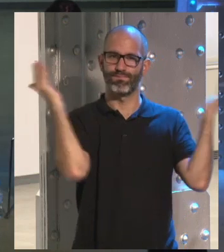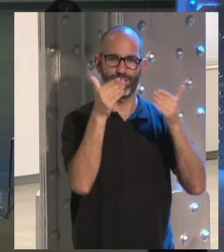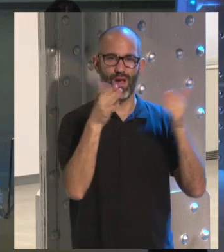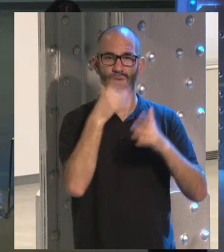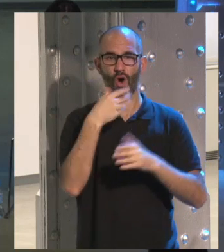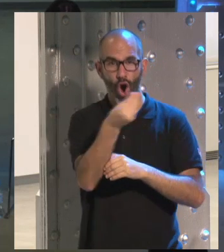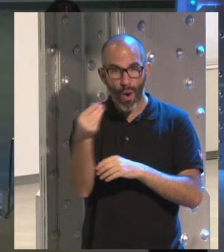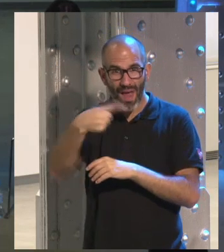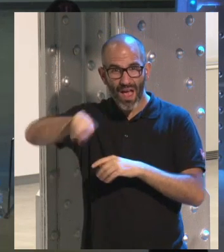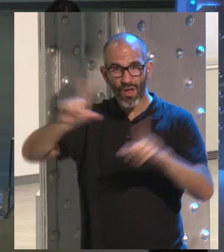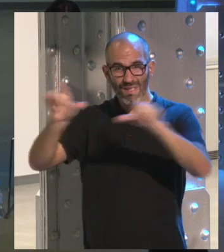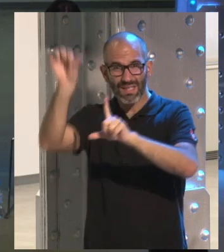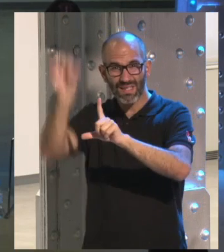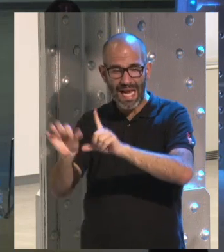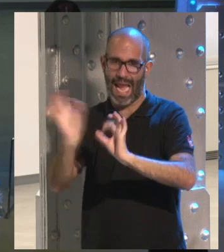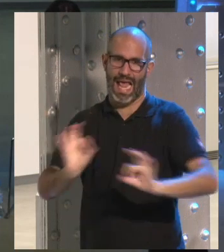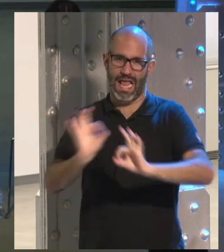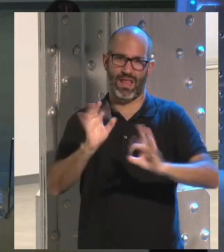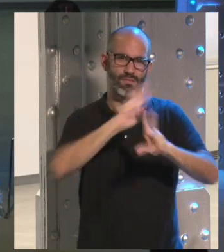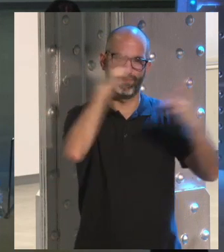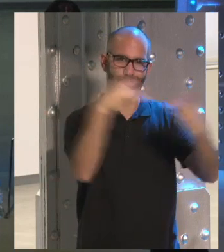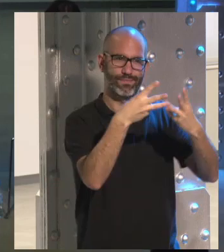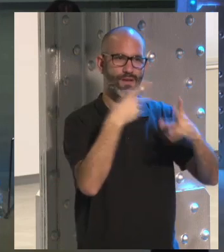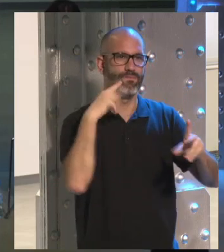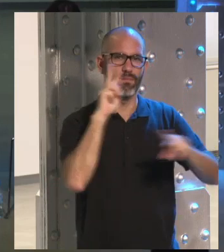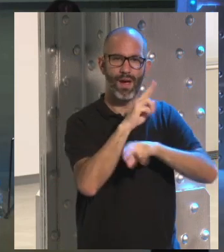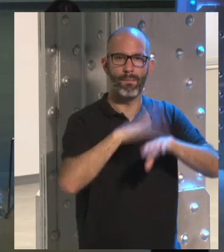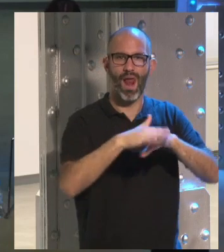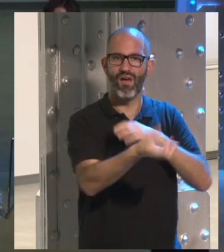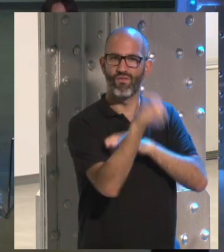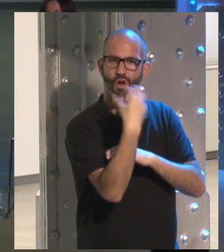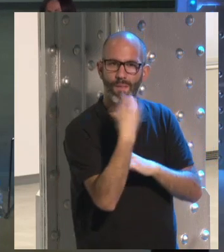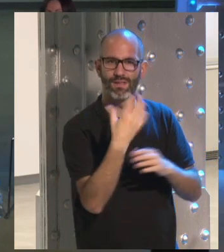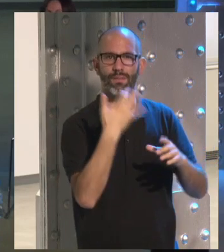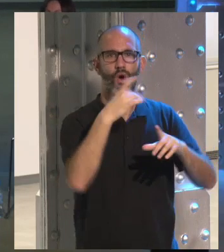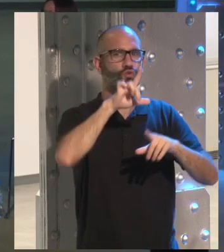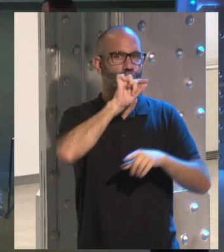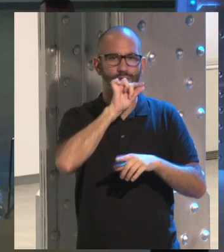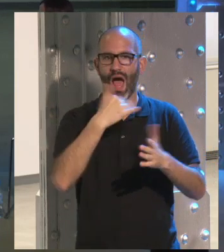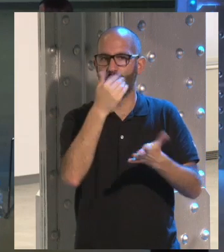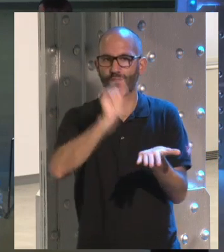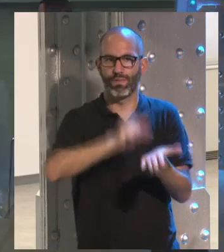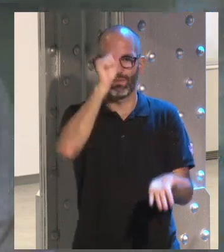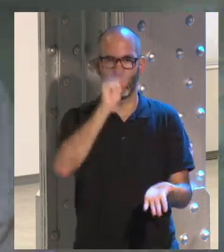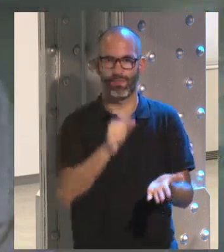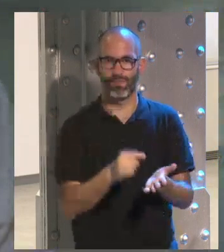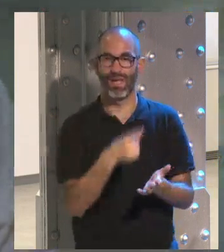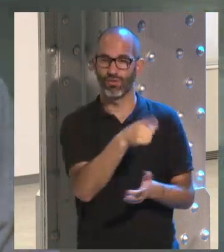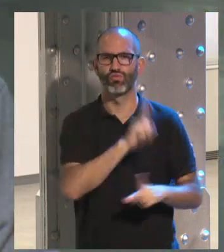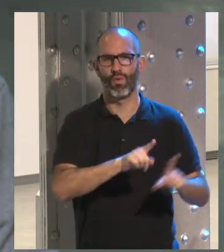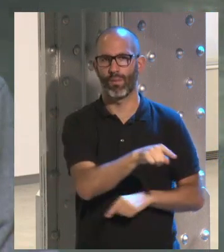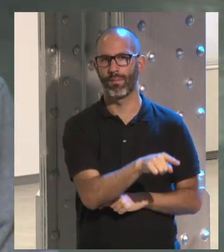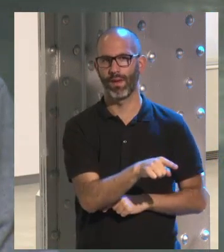Muy pocos ven los informativos. La gente actualmente se fija en las redes sociales para informarse, sobre todo Twitter, que es inmediato. Y eso es un problema.